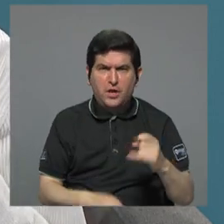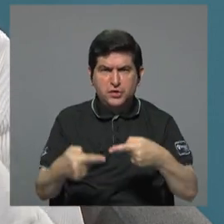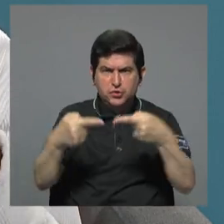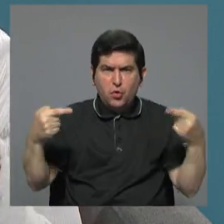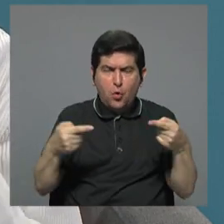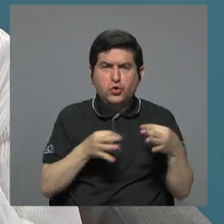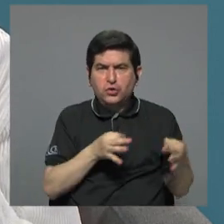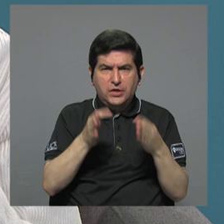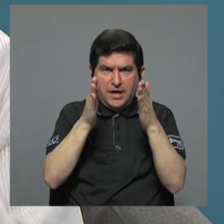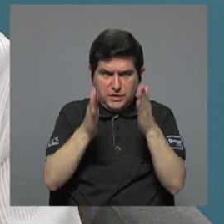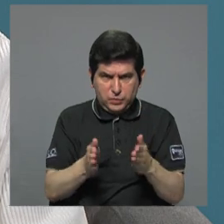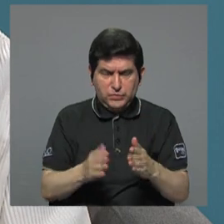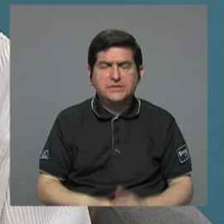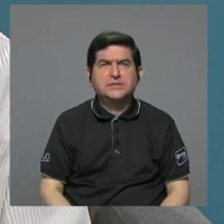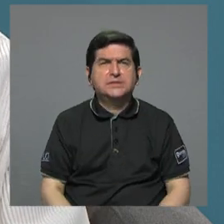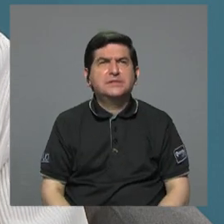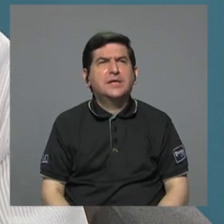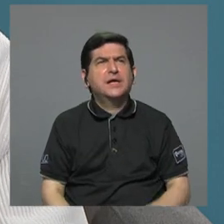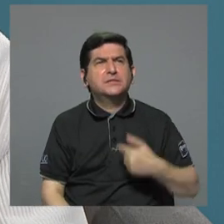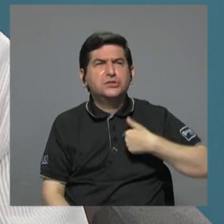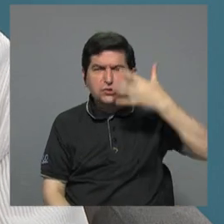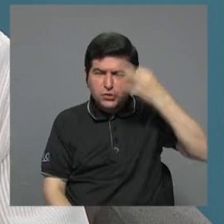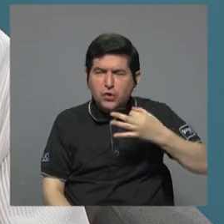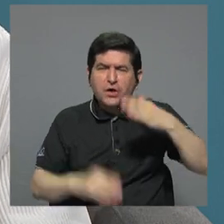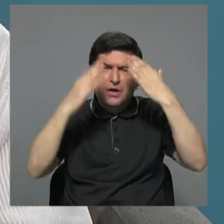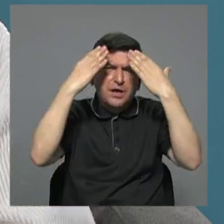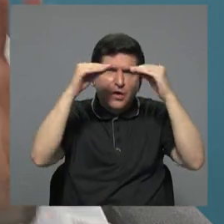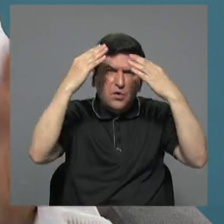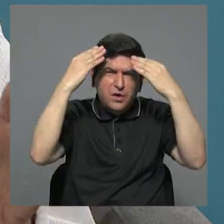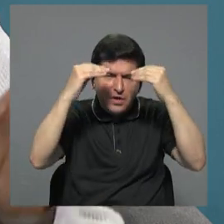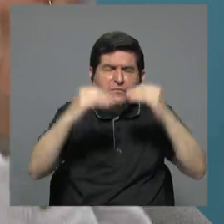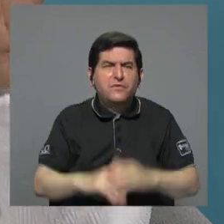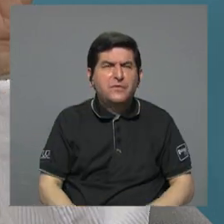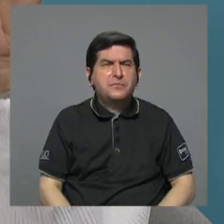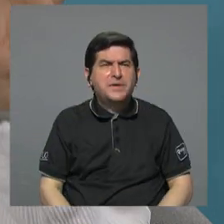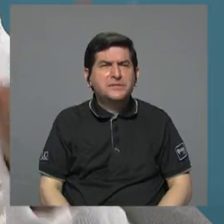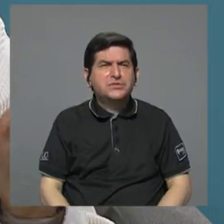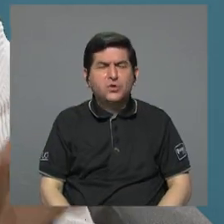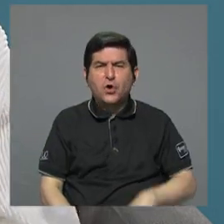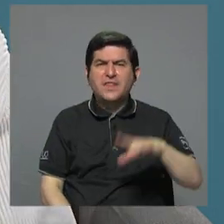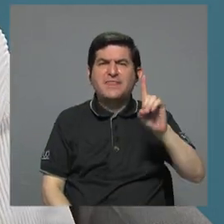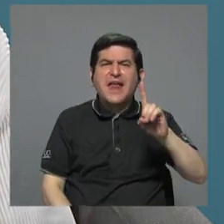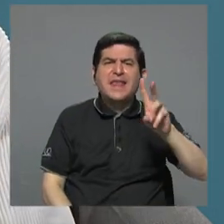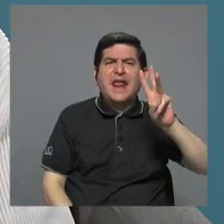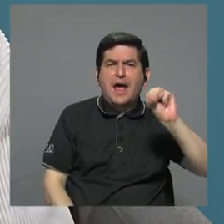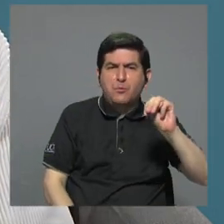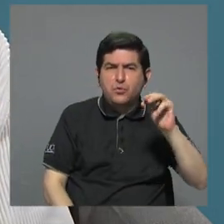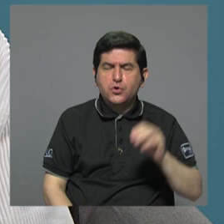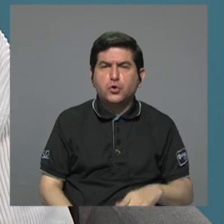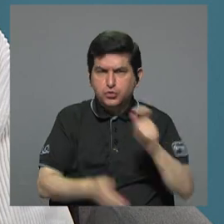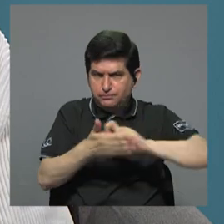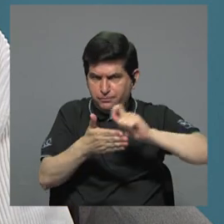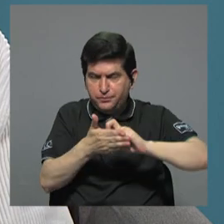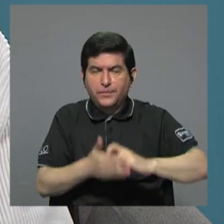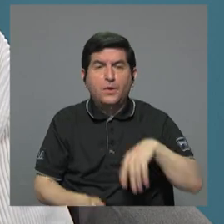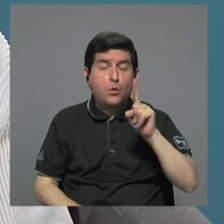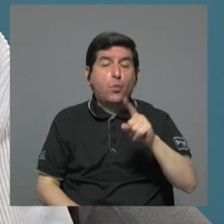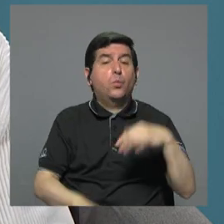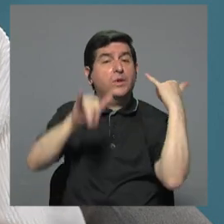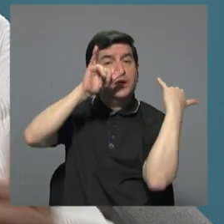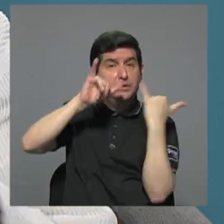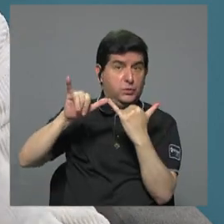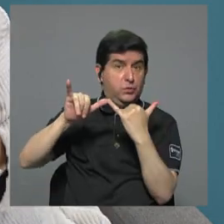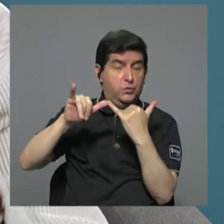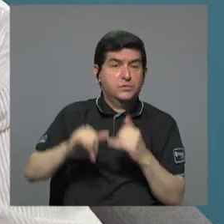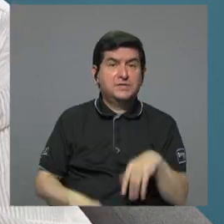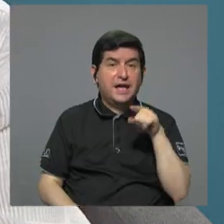turistas, me parece que en algunas notas que ha elaborado, no, me parece así es, Daniela Muñoz, una de las denuncias,